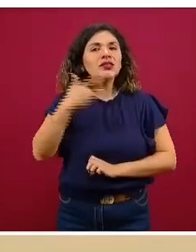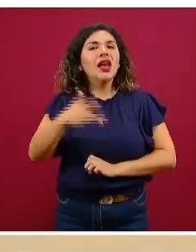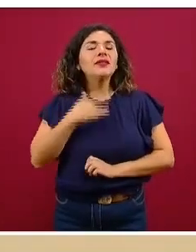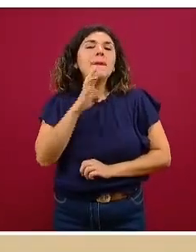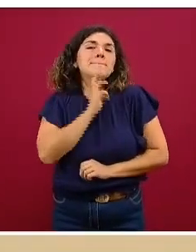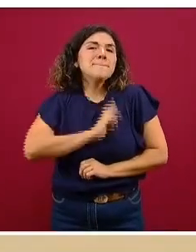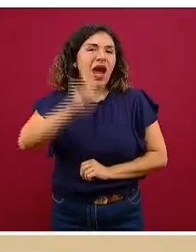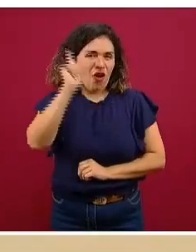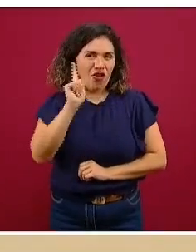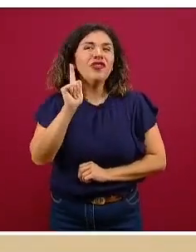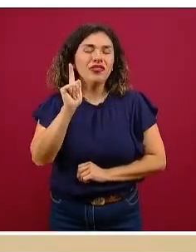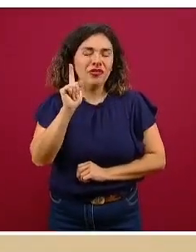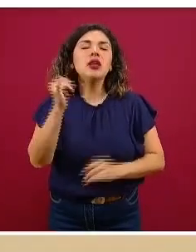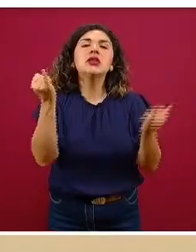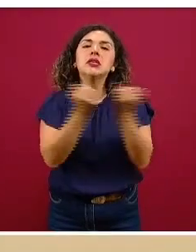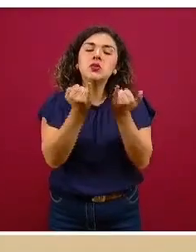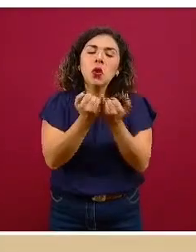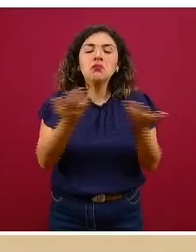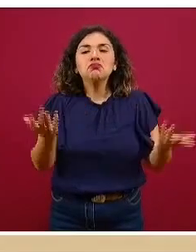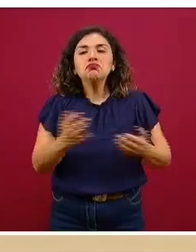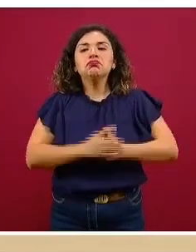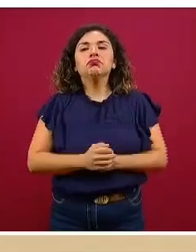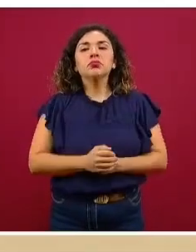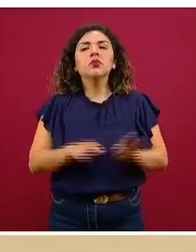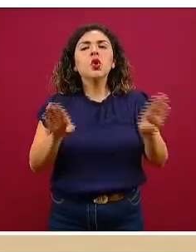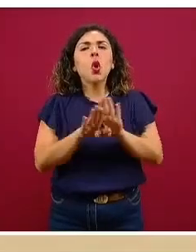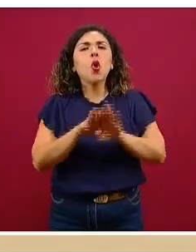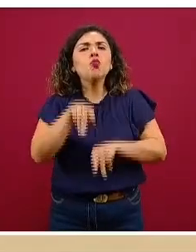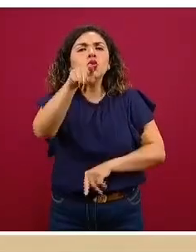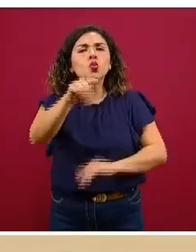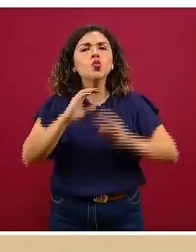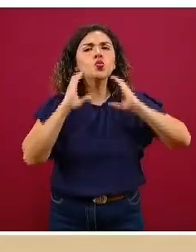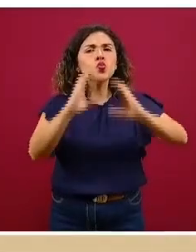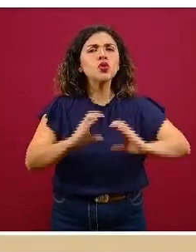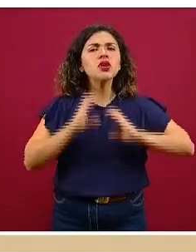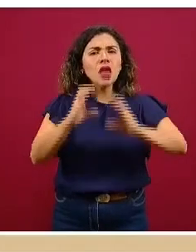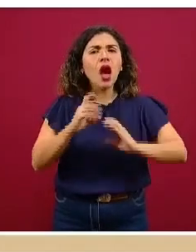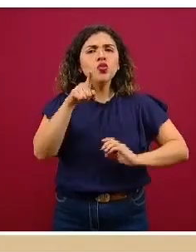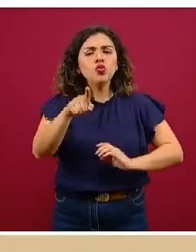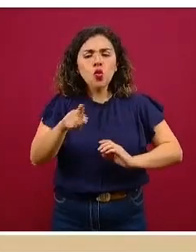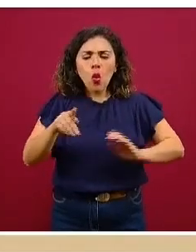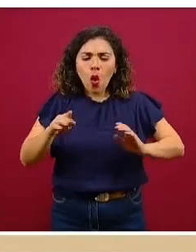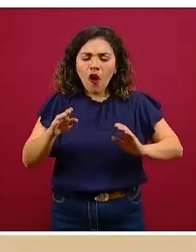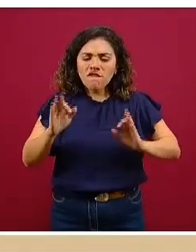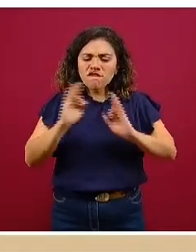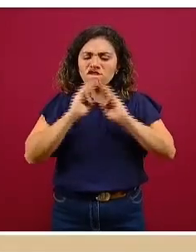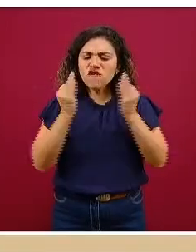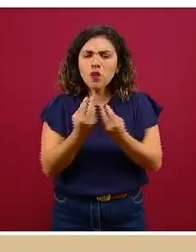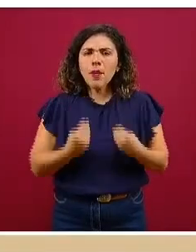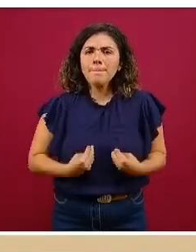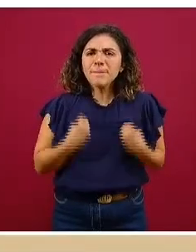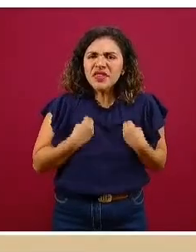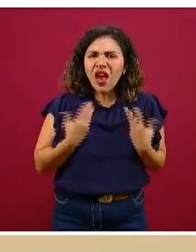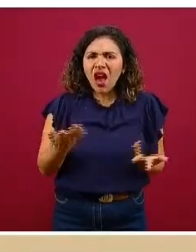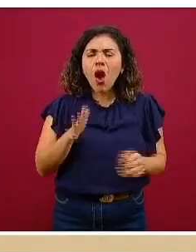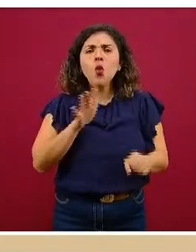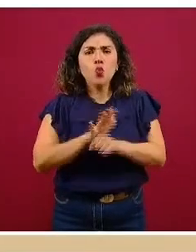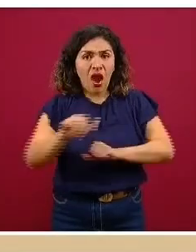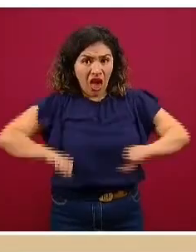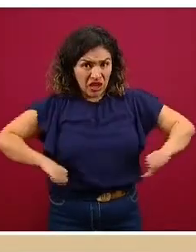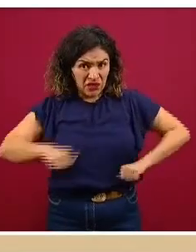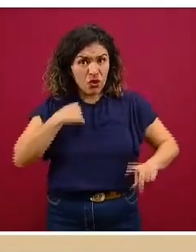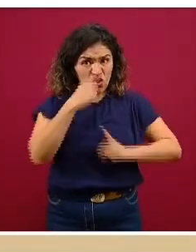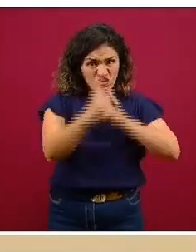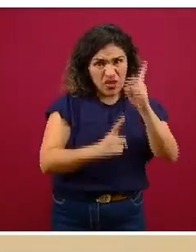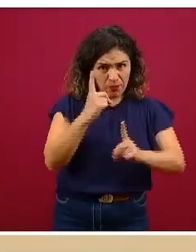de bienestar. También hablamos de cómo vamos a cuidar nuestro propio estilo de vida, realizar actividades deportivas,